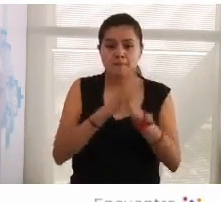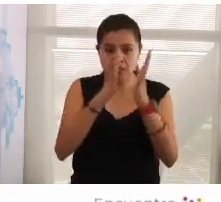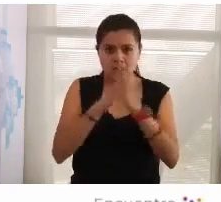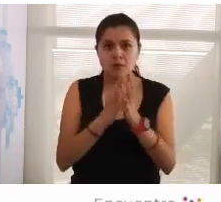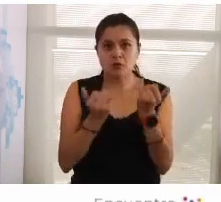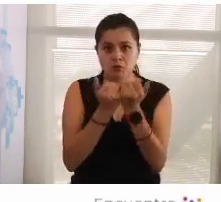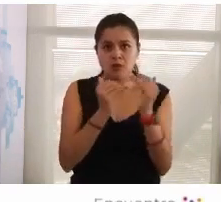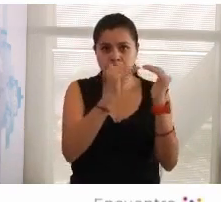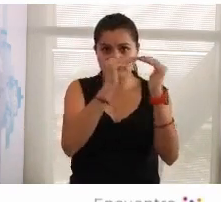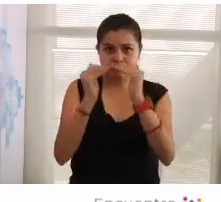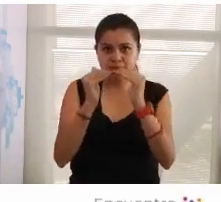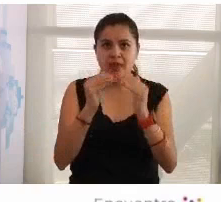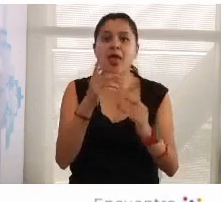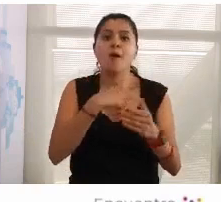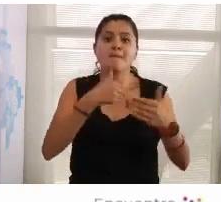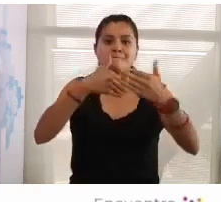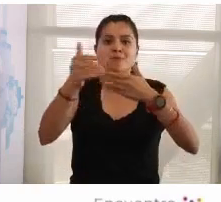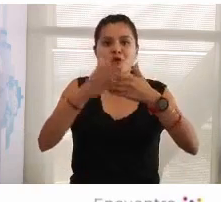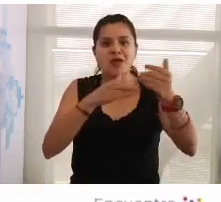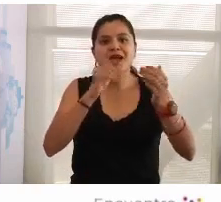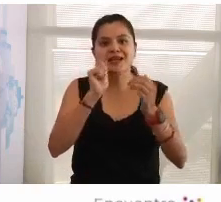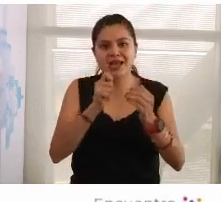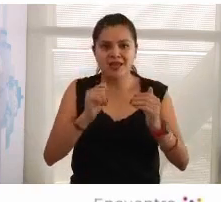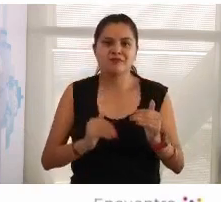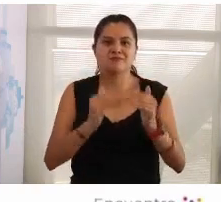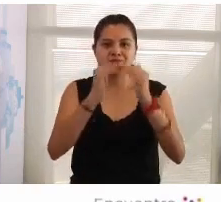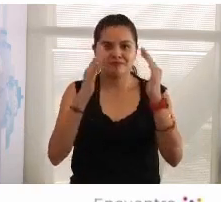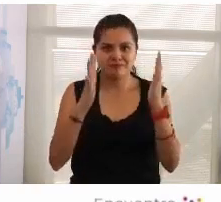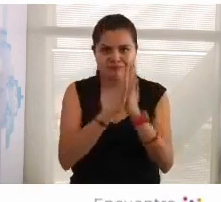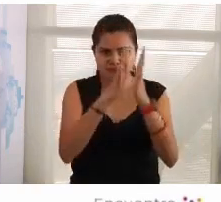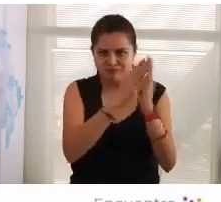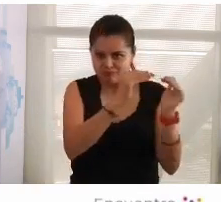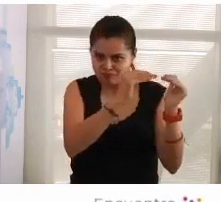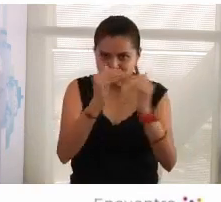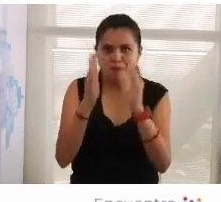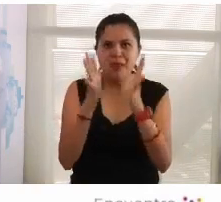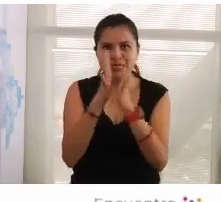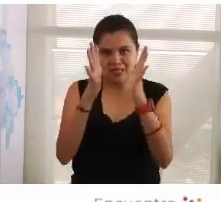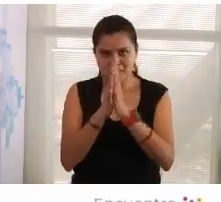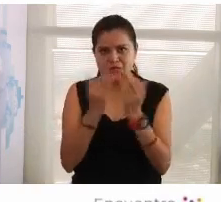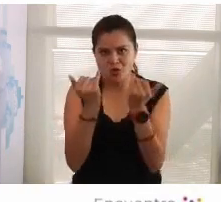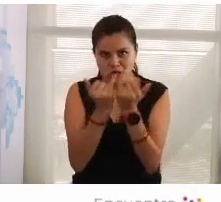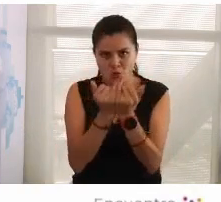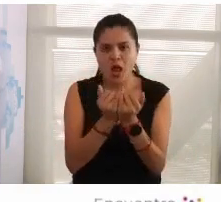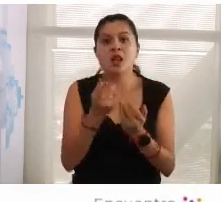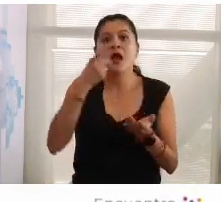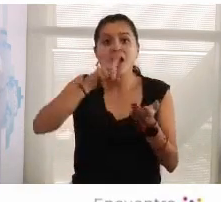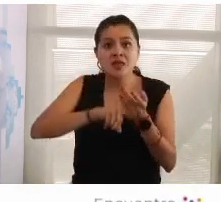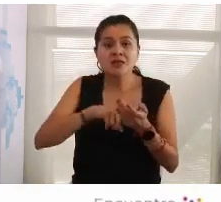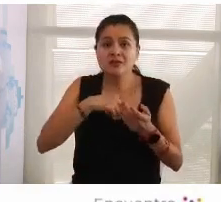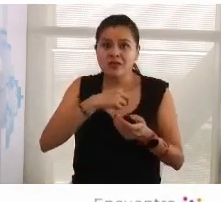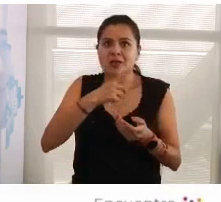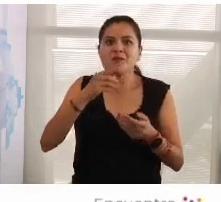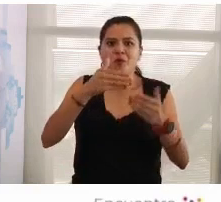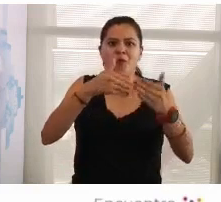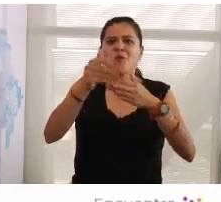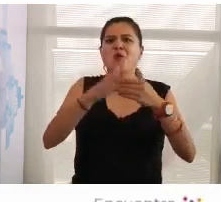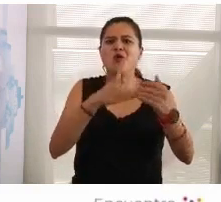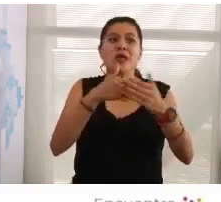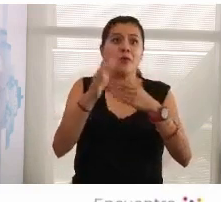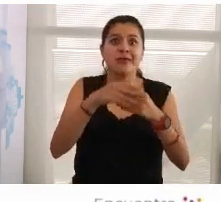poner de moda la democracia hay que poner de moda el voto hay que poner de moda ya que estamos en moda y